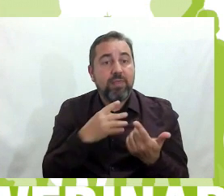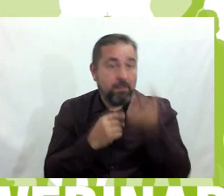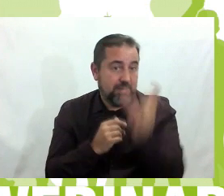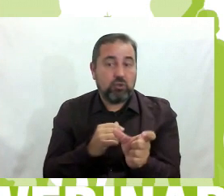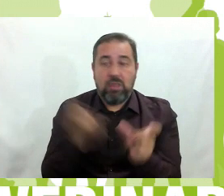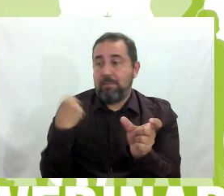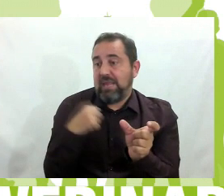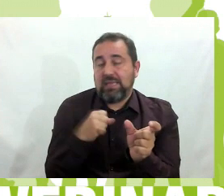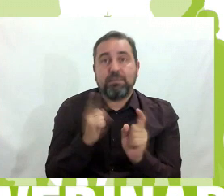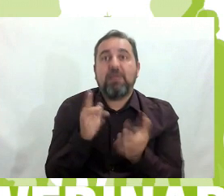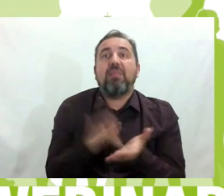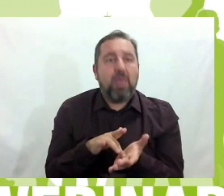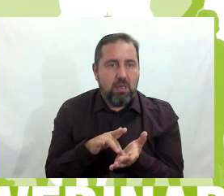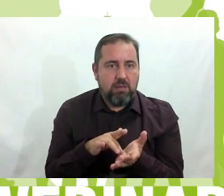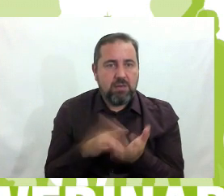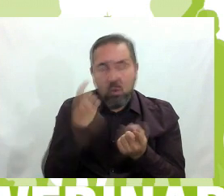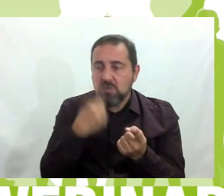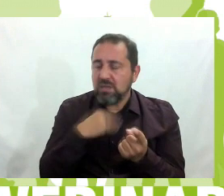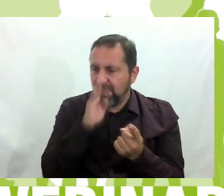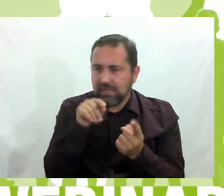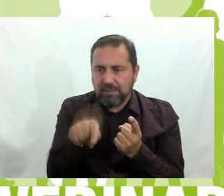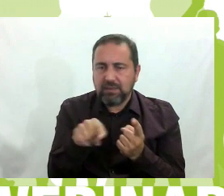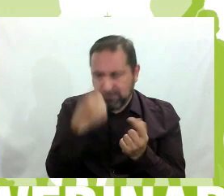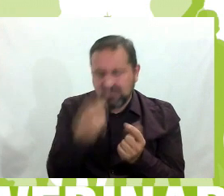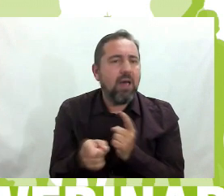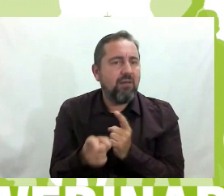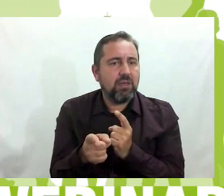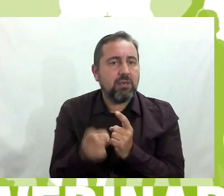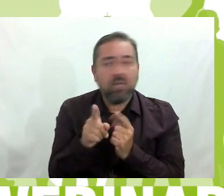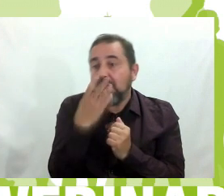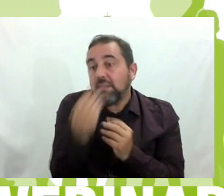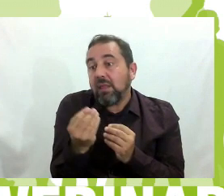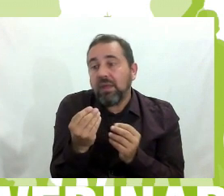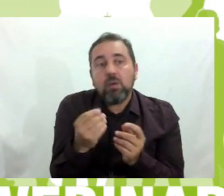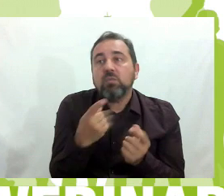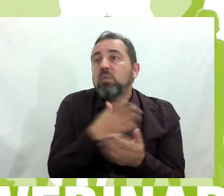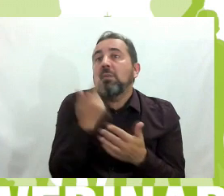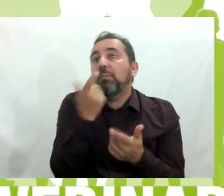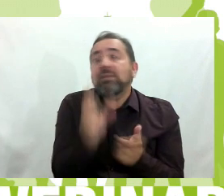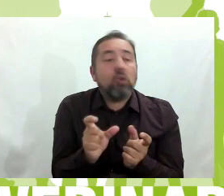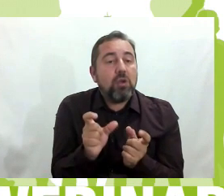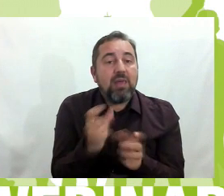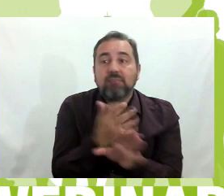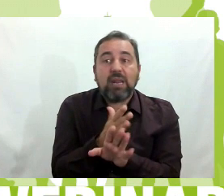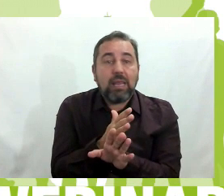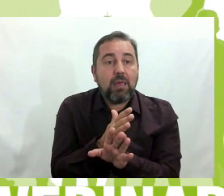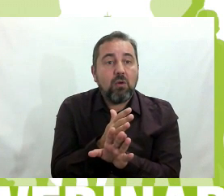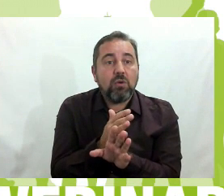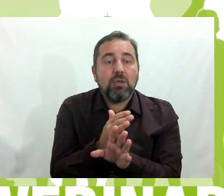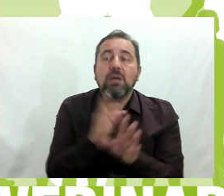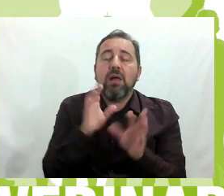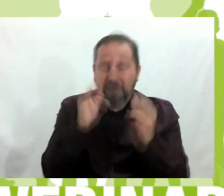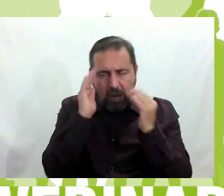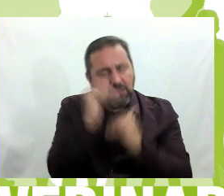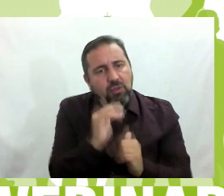prácticas y el primer día un alumno ya dirigirse a ella porque sabe, bueno, él entiende que cualquier persona que esté en el recreo les va a hacer caso.